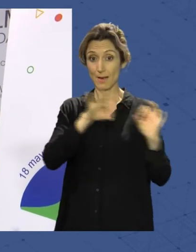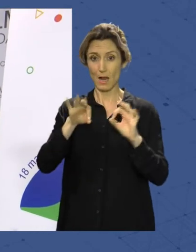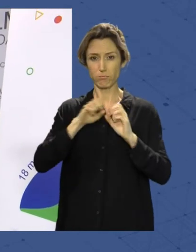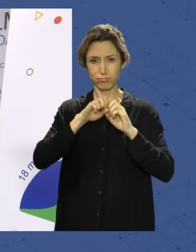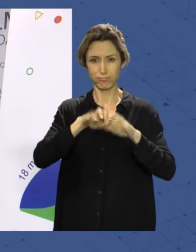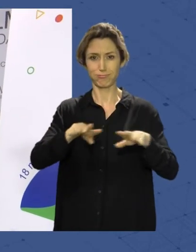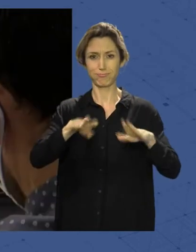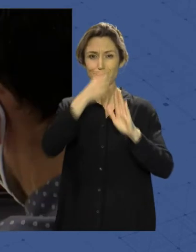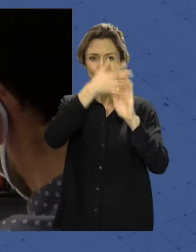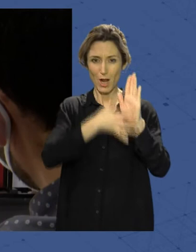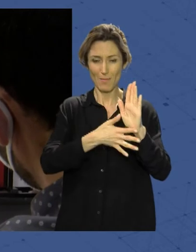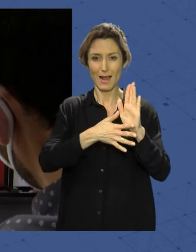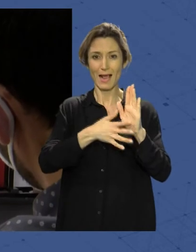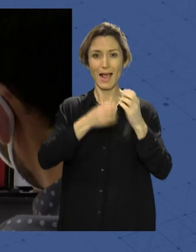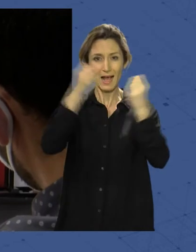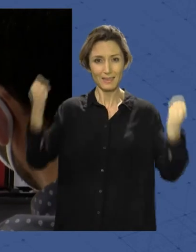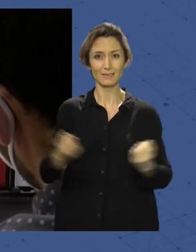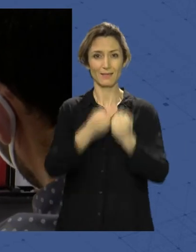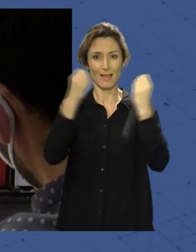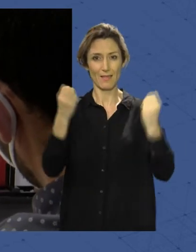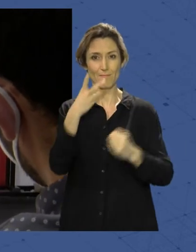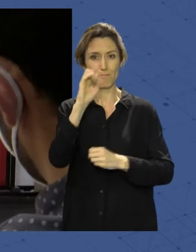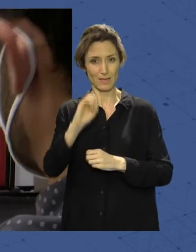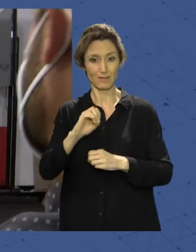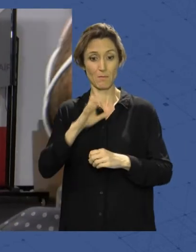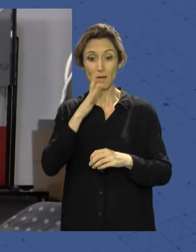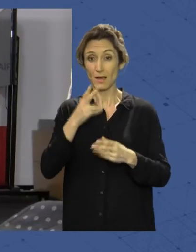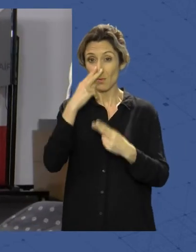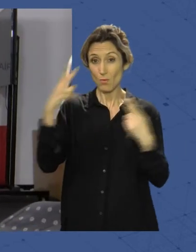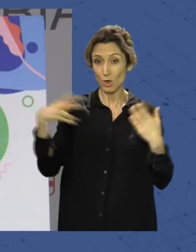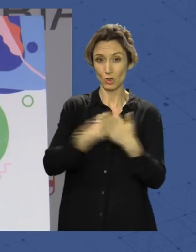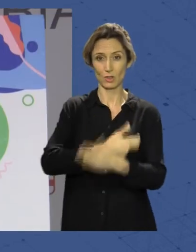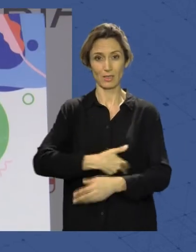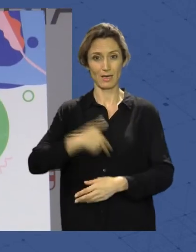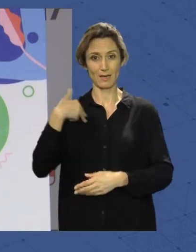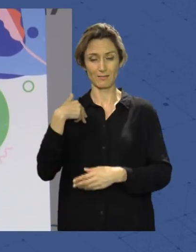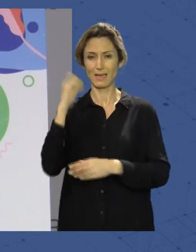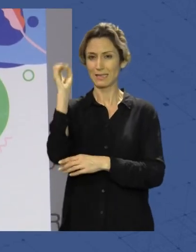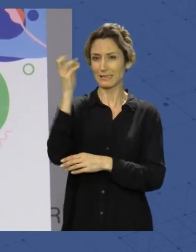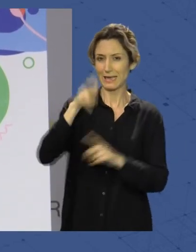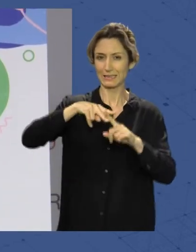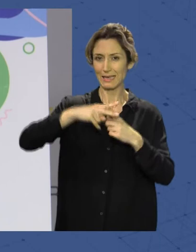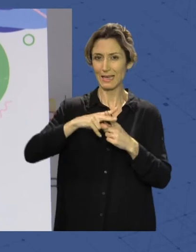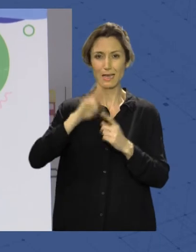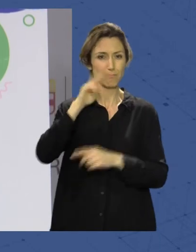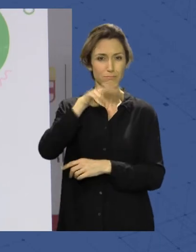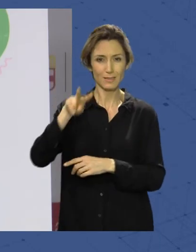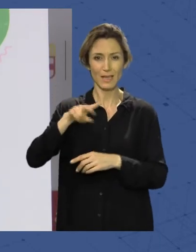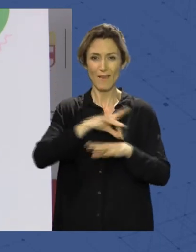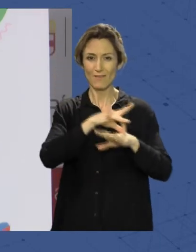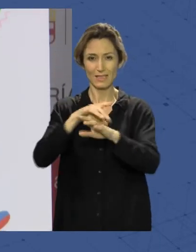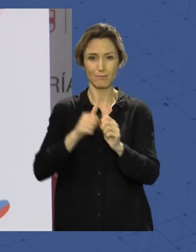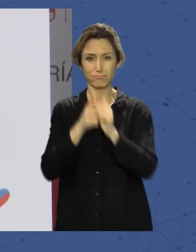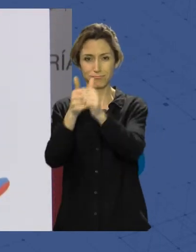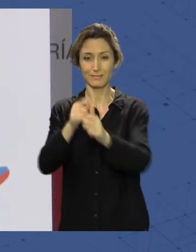programa que incluye 20 actividades destinadas a todos los públicos. Hablamos de charlas, talleres, exposiciones, visitas guiadas y